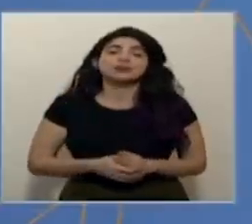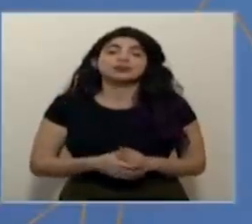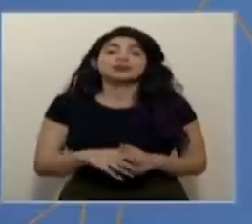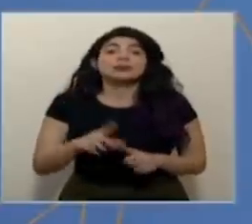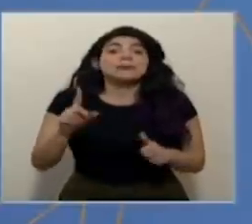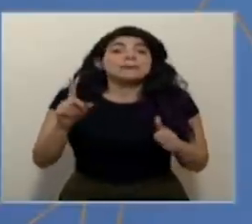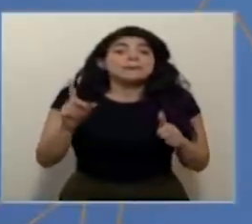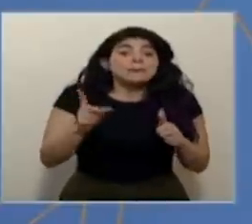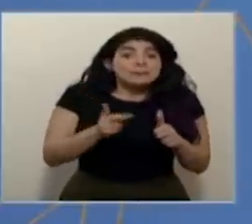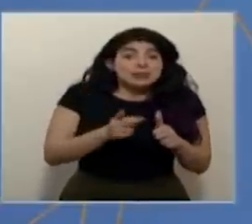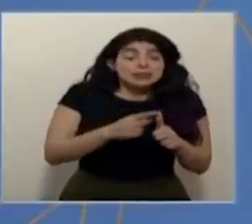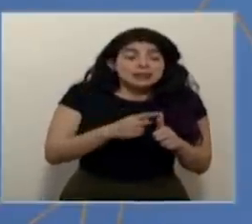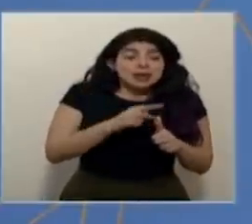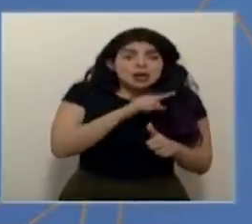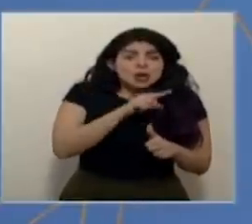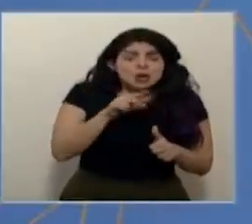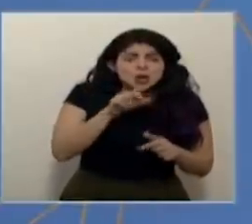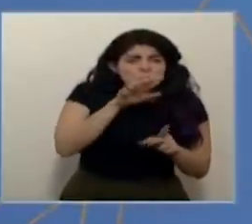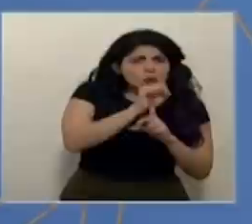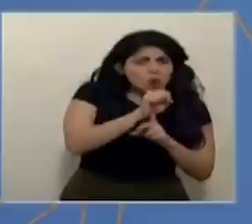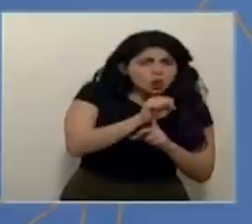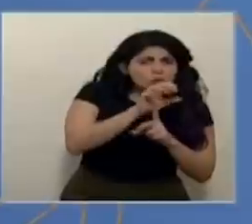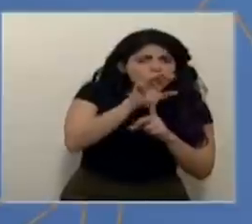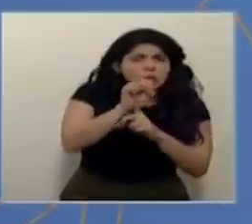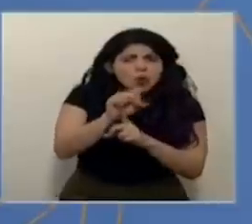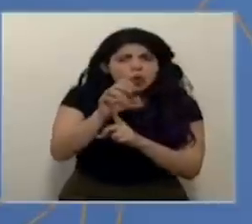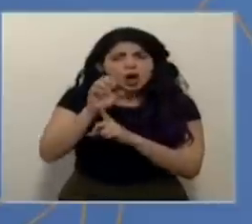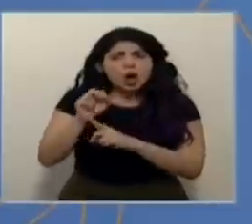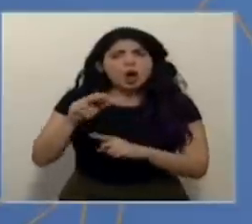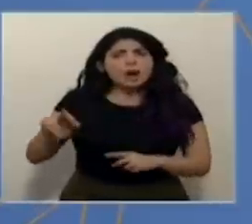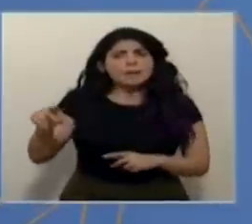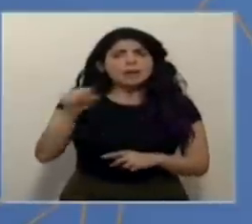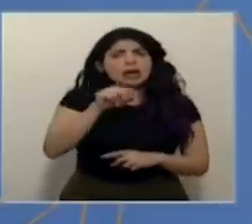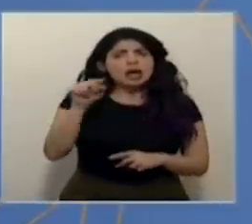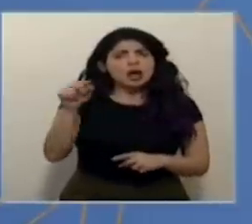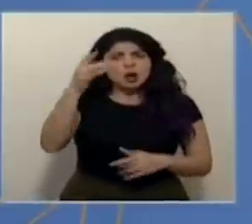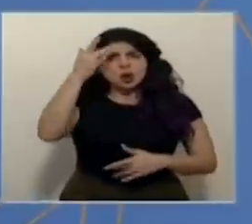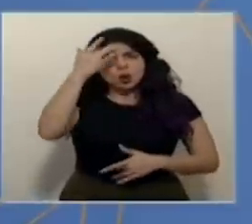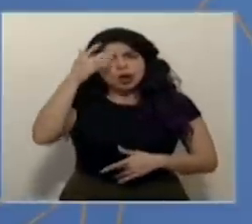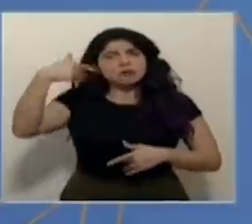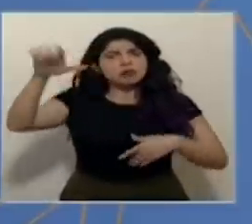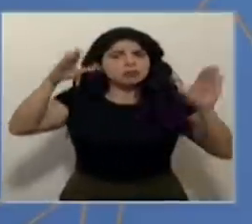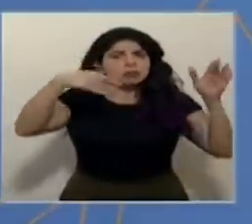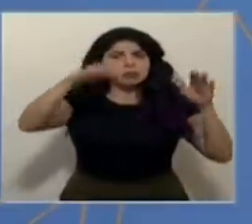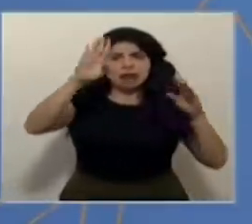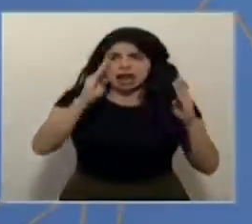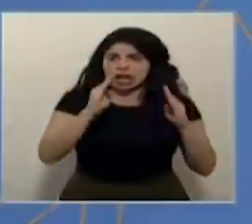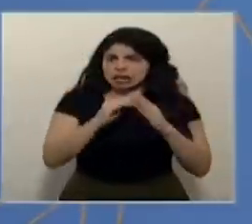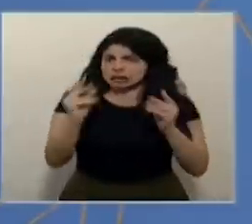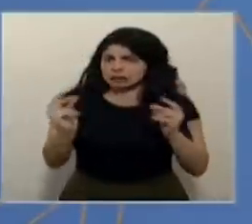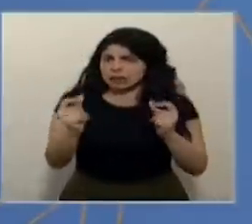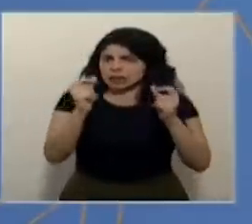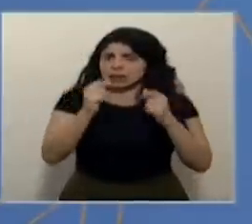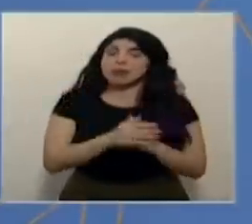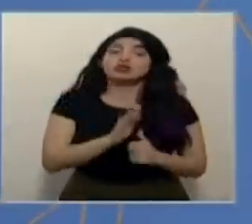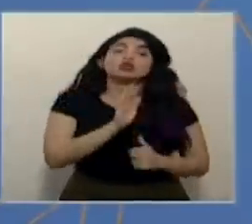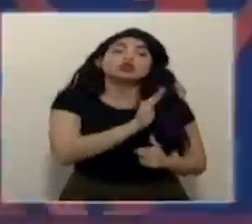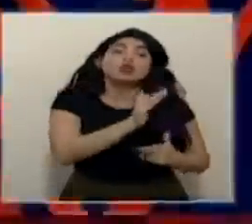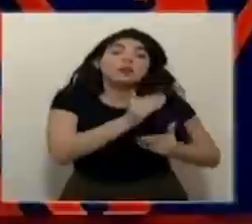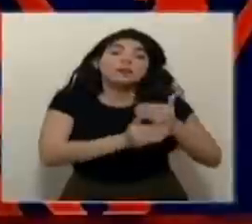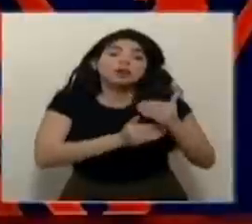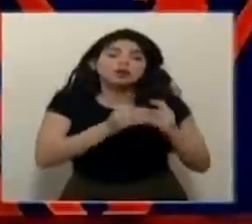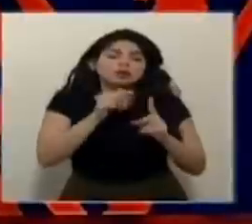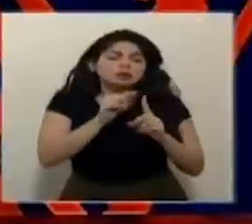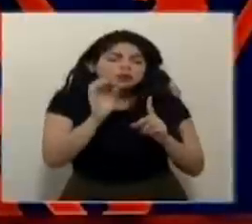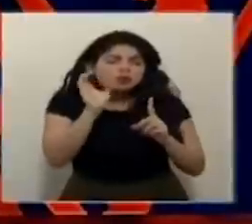Primero se diagnosticaron algunos compañeros con COVID. Ellos se enviaron para la casa inmediatamente. Como parte del proceso de nexo